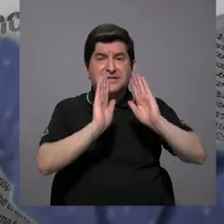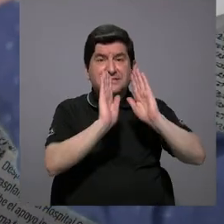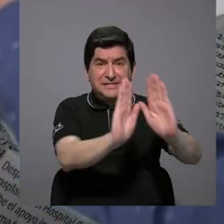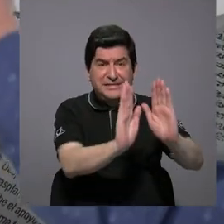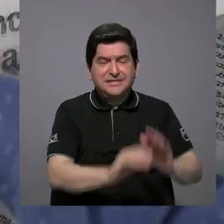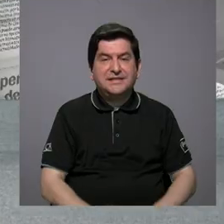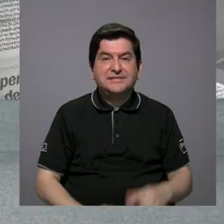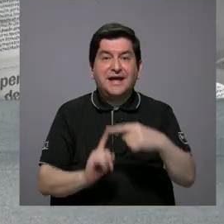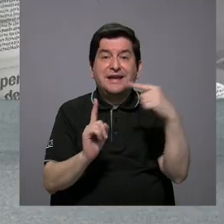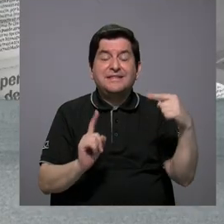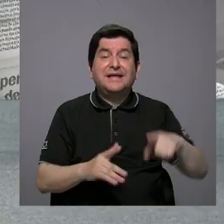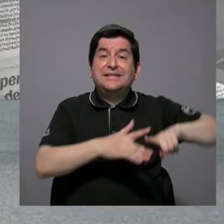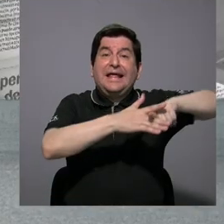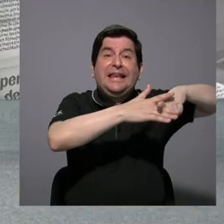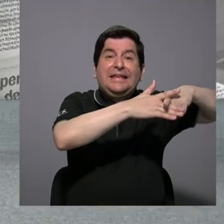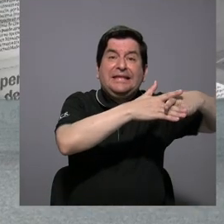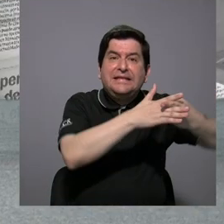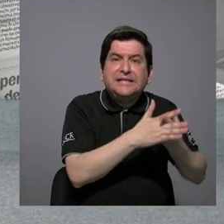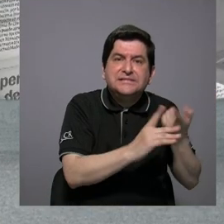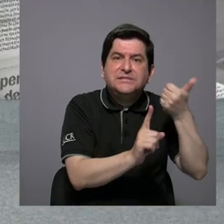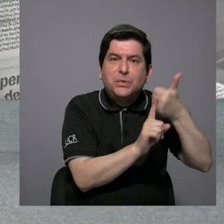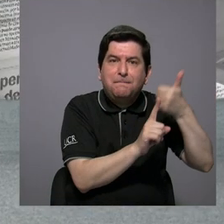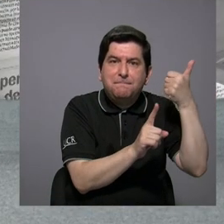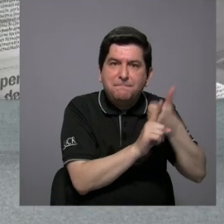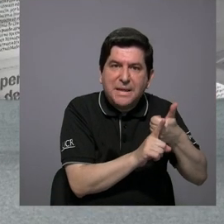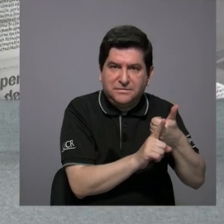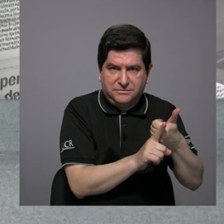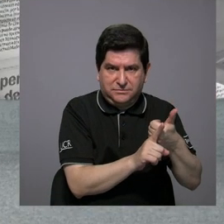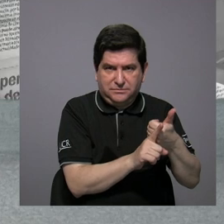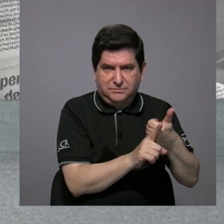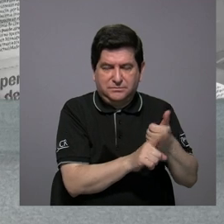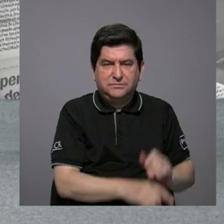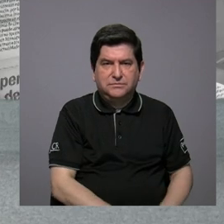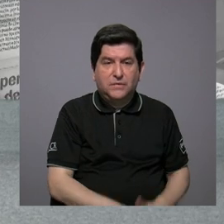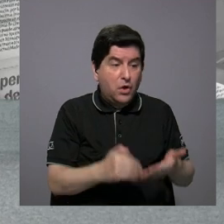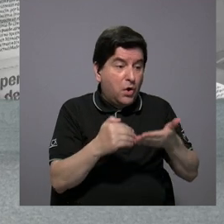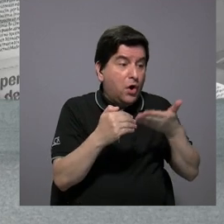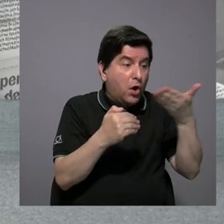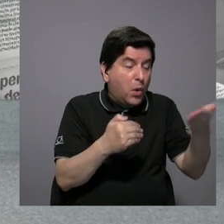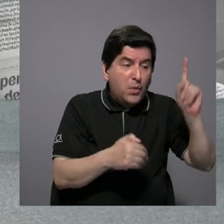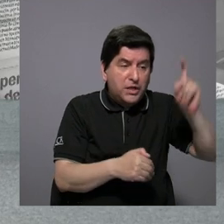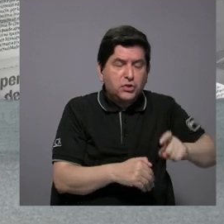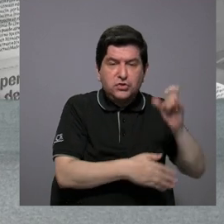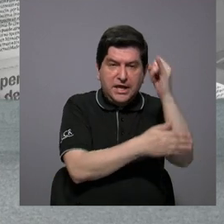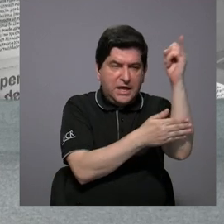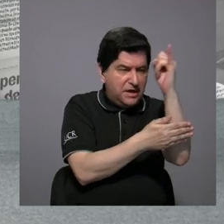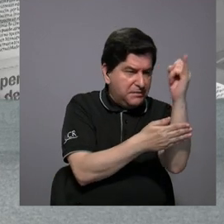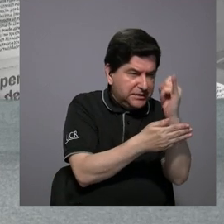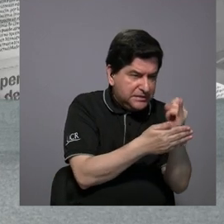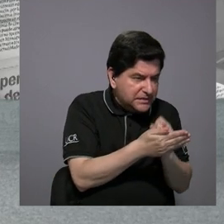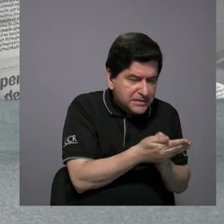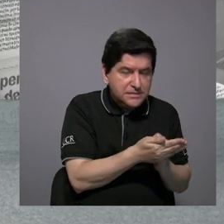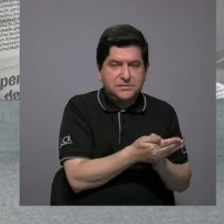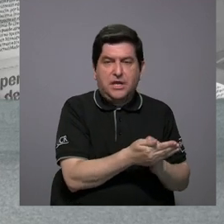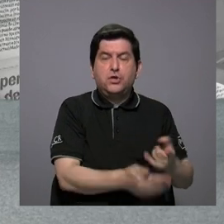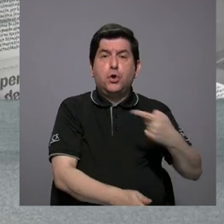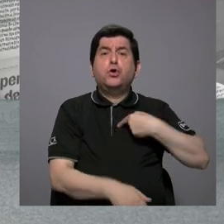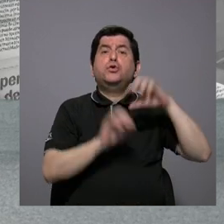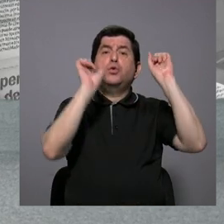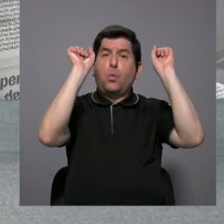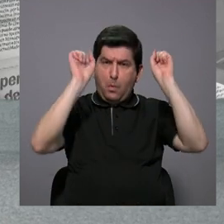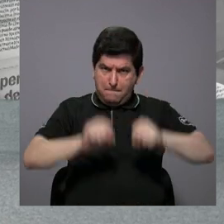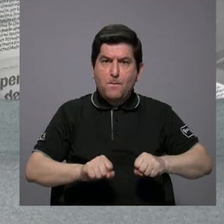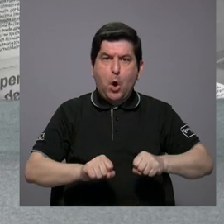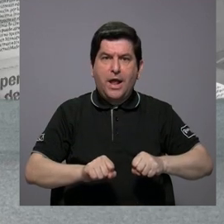tres, tres, tres. Desde la cuna, desde la cuna, los objetos tienen que ser diseñados de manera tal que yo los